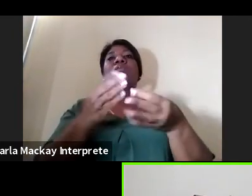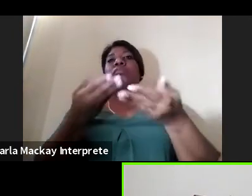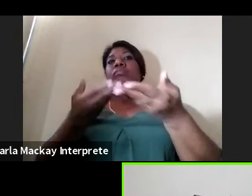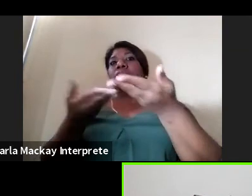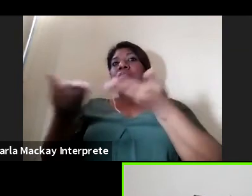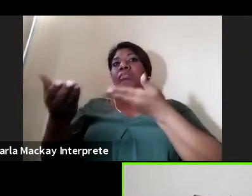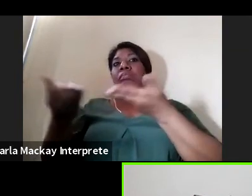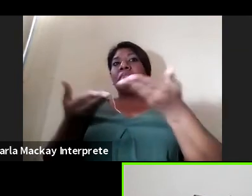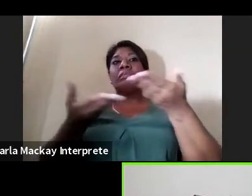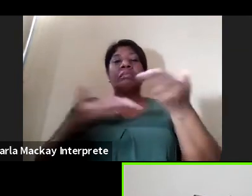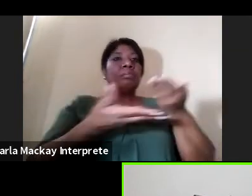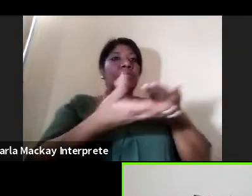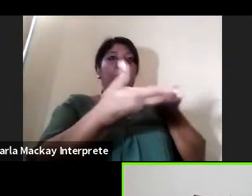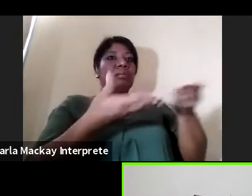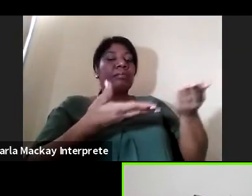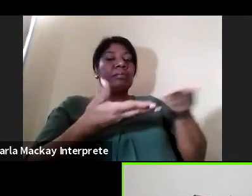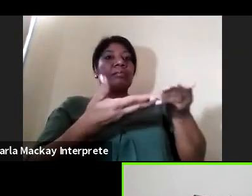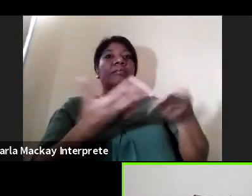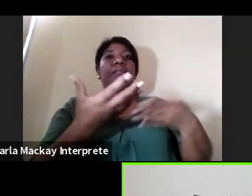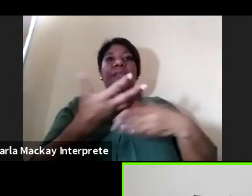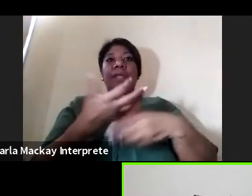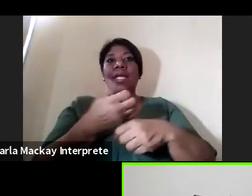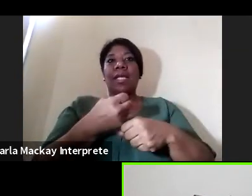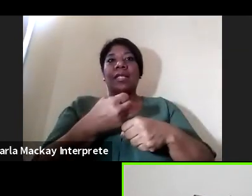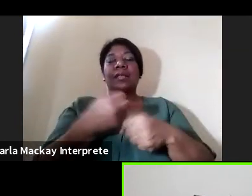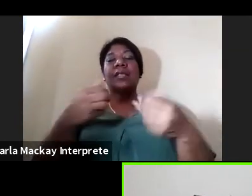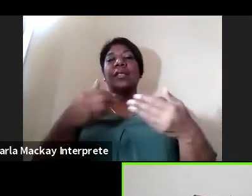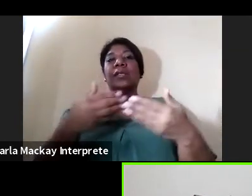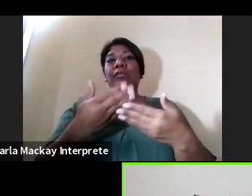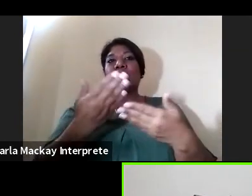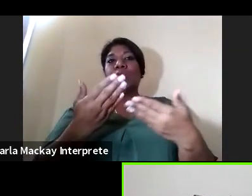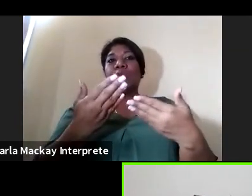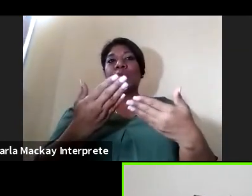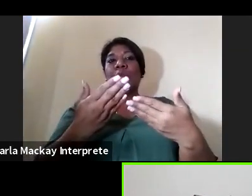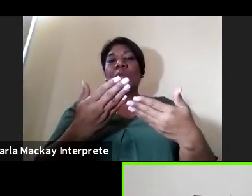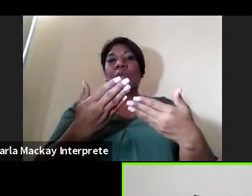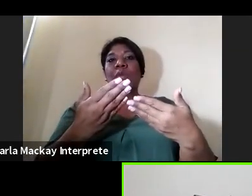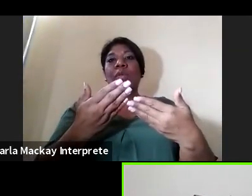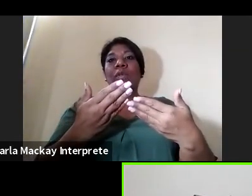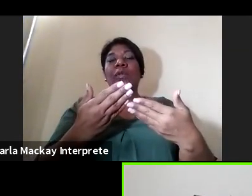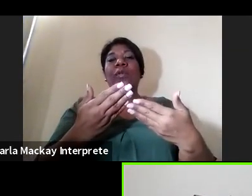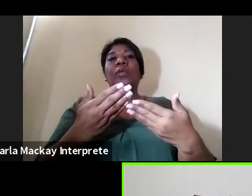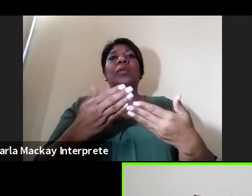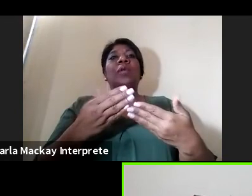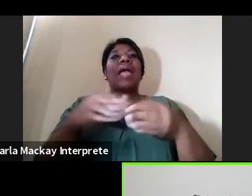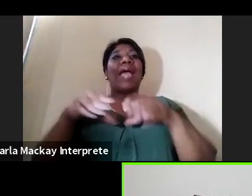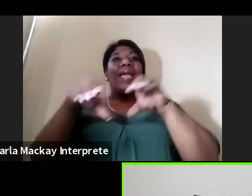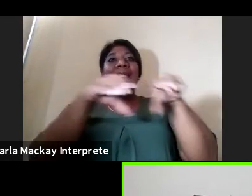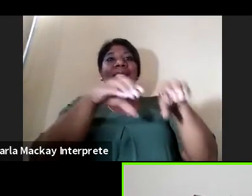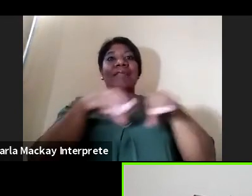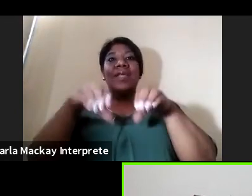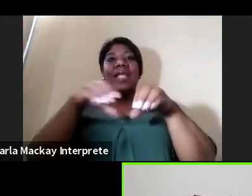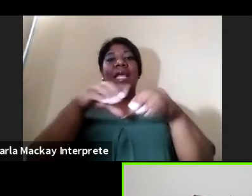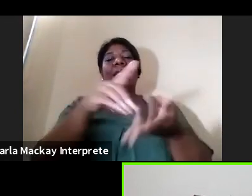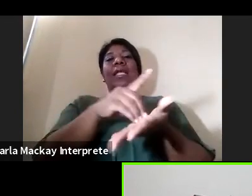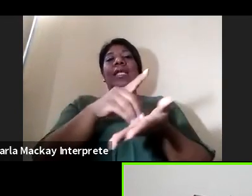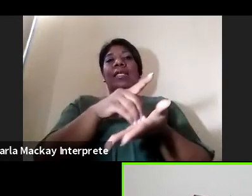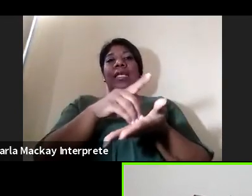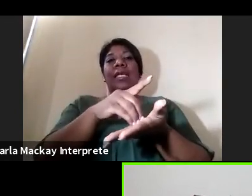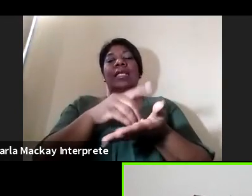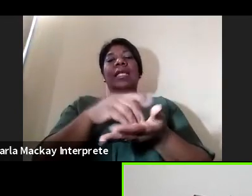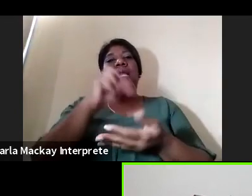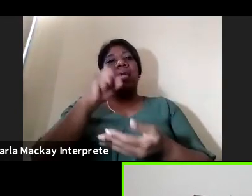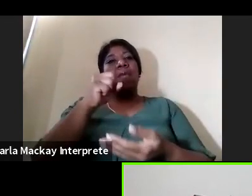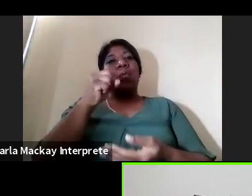crear este tipo de webinars o de relaciones para poder transferir los